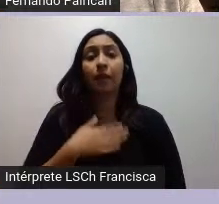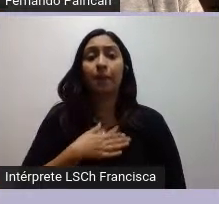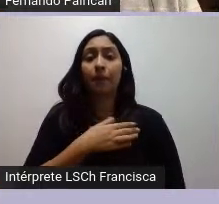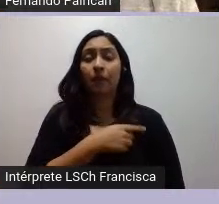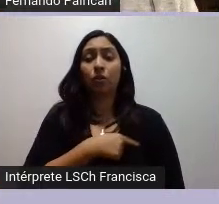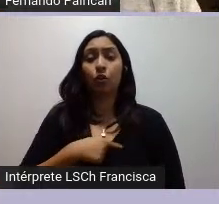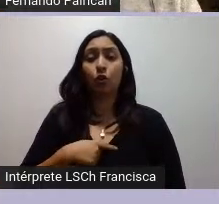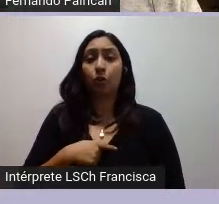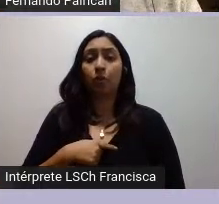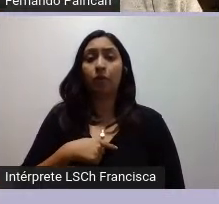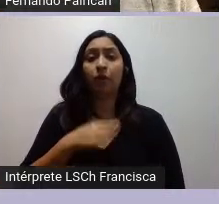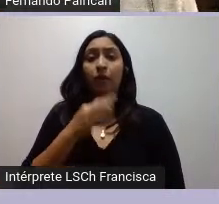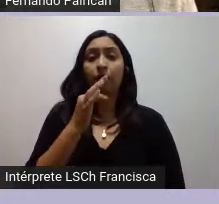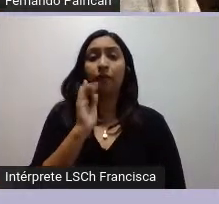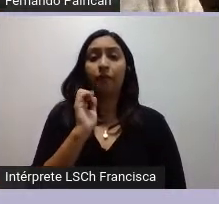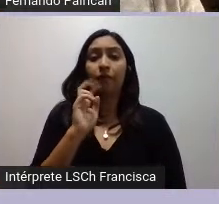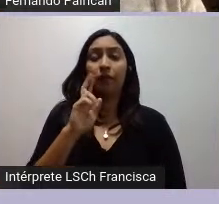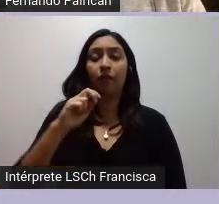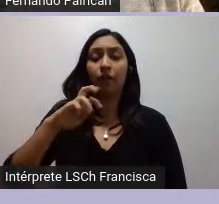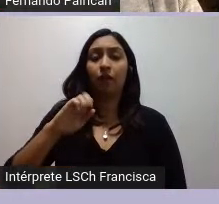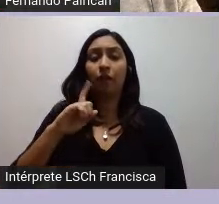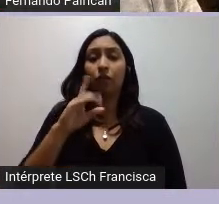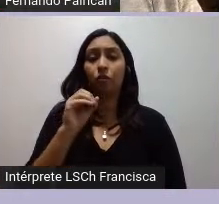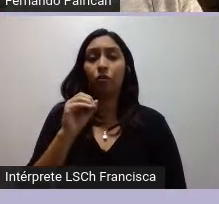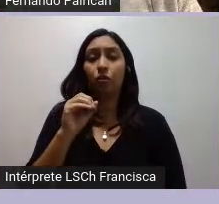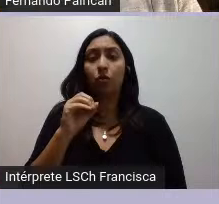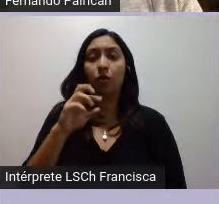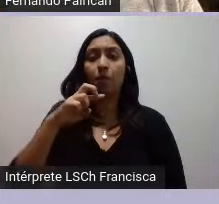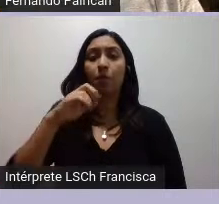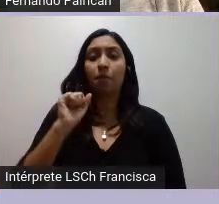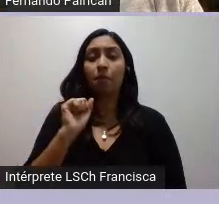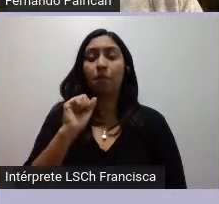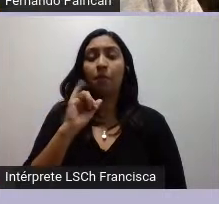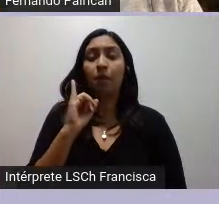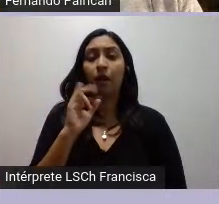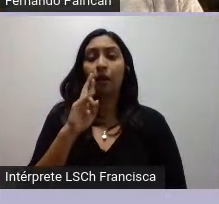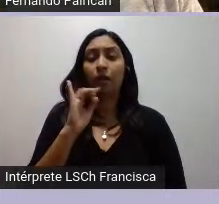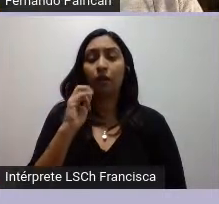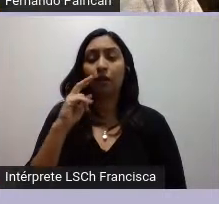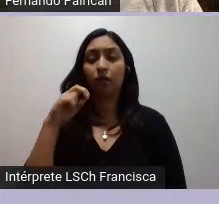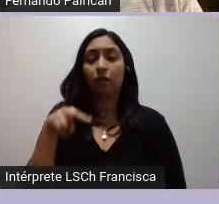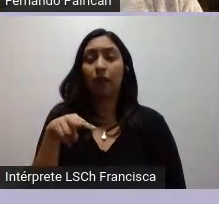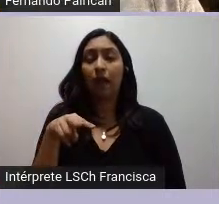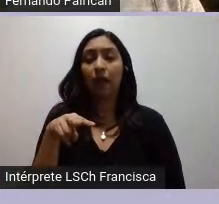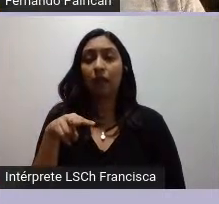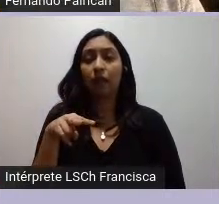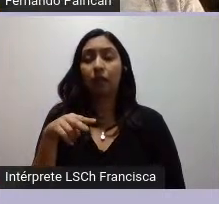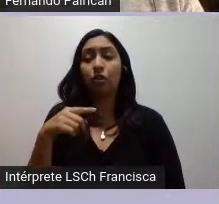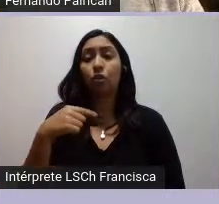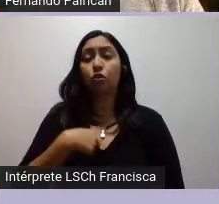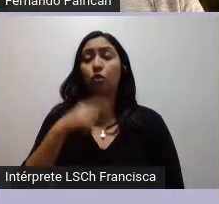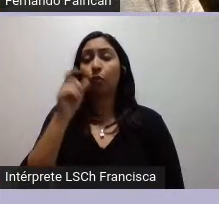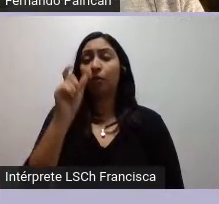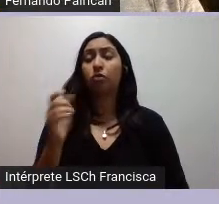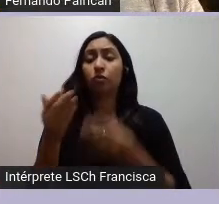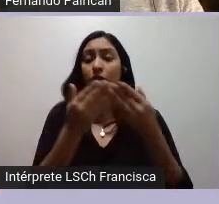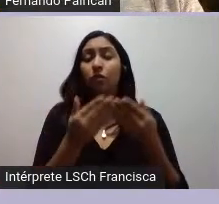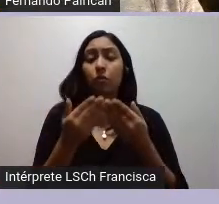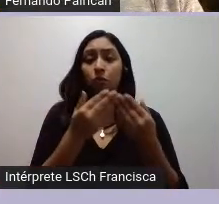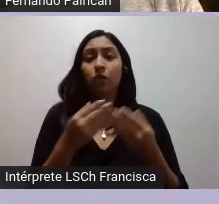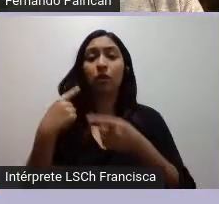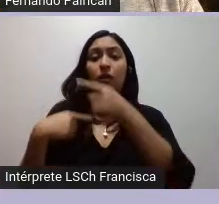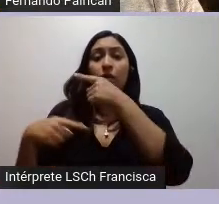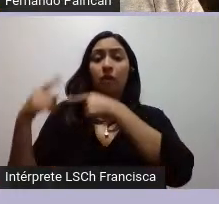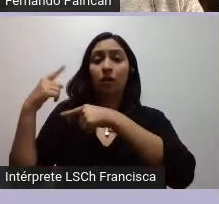historiador de profesión. Actualmente me desempeño en la Escuela de Antropología de la Universidad Católica, del proyecto Biodemos